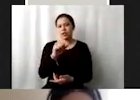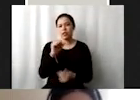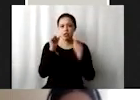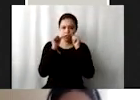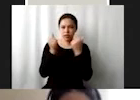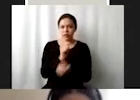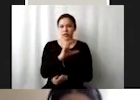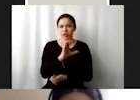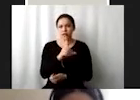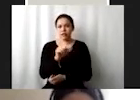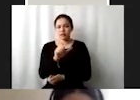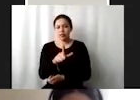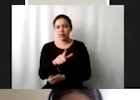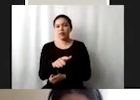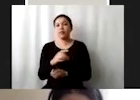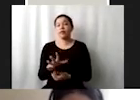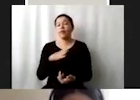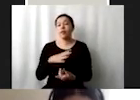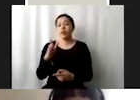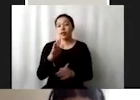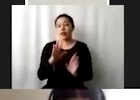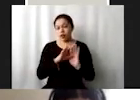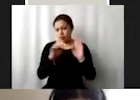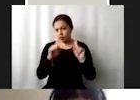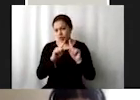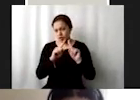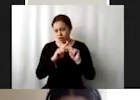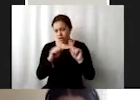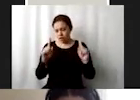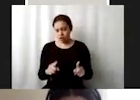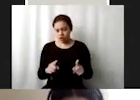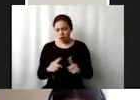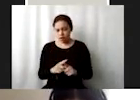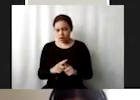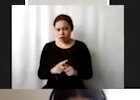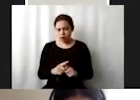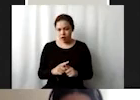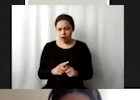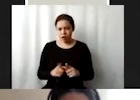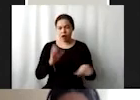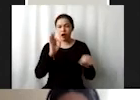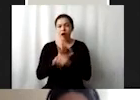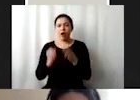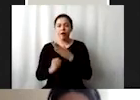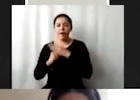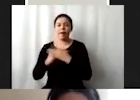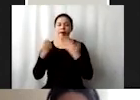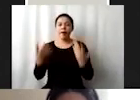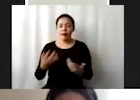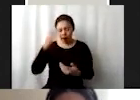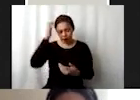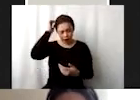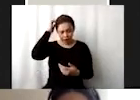acá nos habla de un marco decenal de programas sobre modalidades de consumo y protección sostenibles lograr una gestión